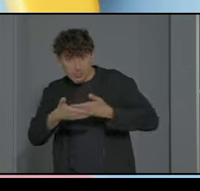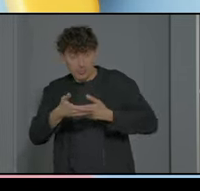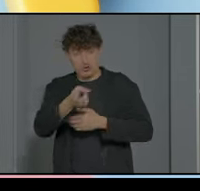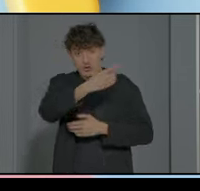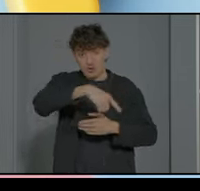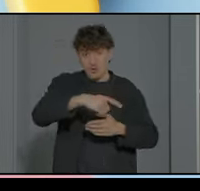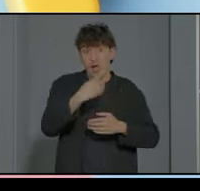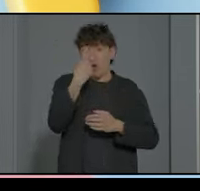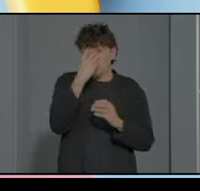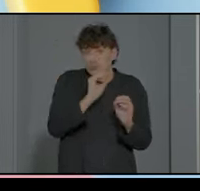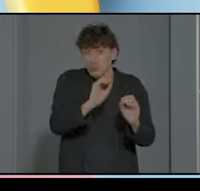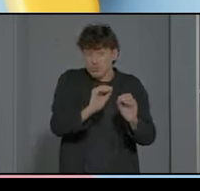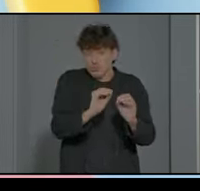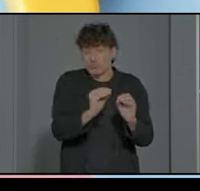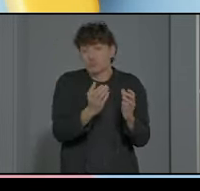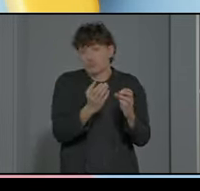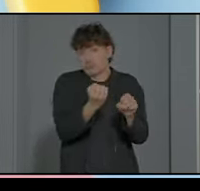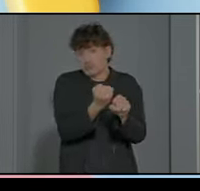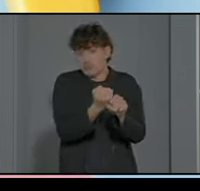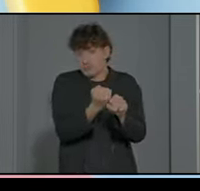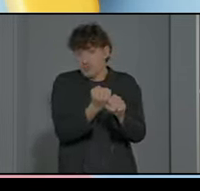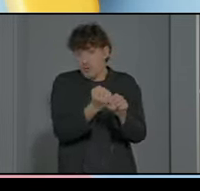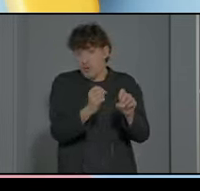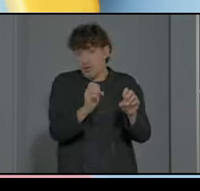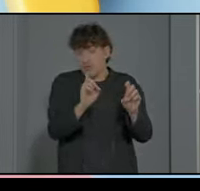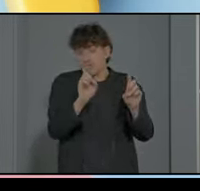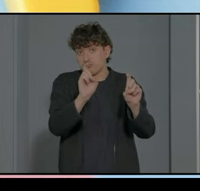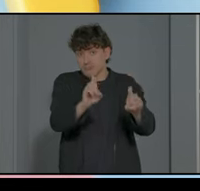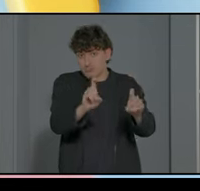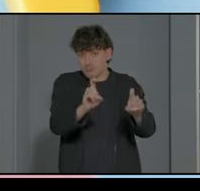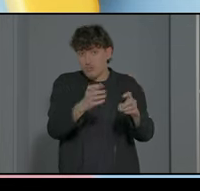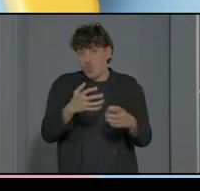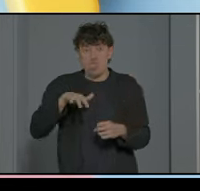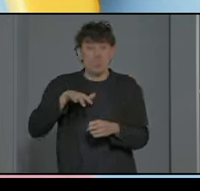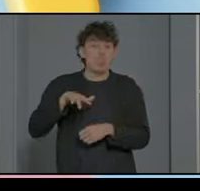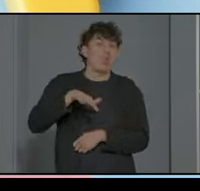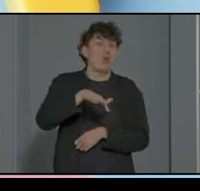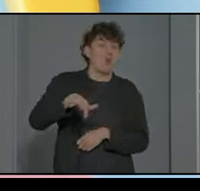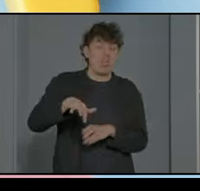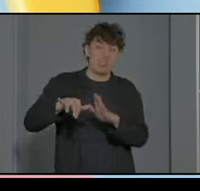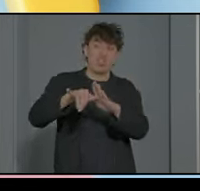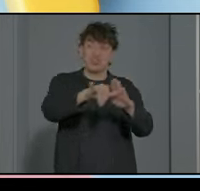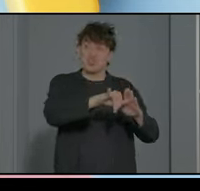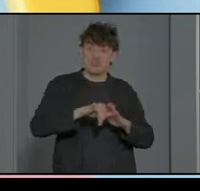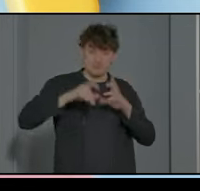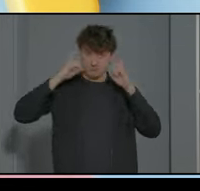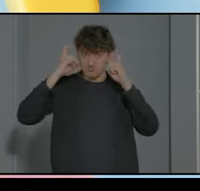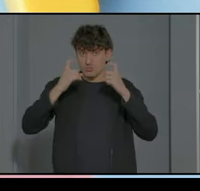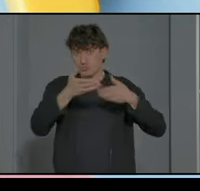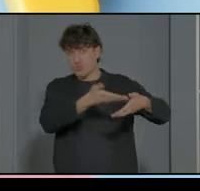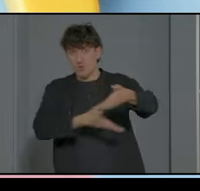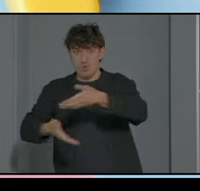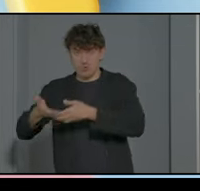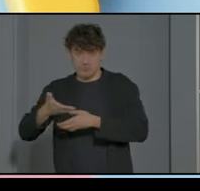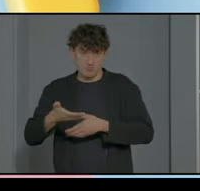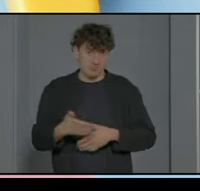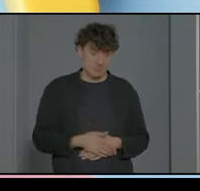y bueno pues utilizamos los recursos de nuestra zona para trabajar este tipo de cosas al margen de que también tenemos un aula